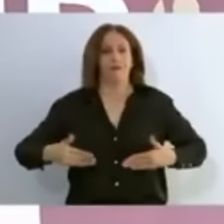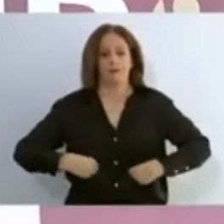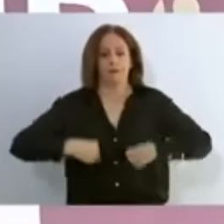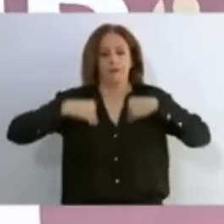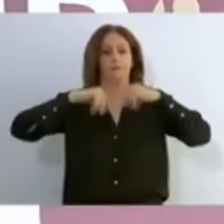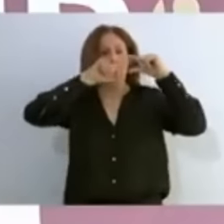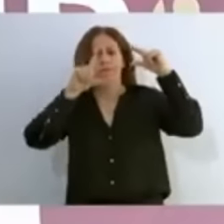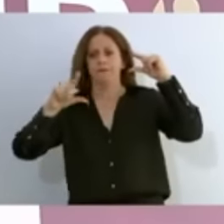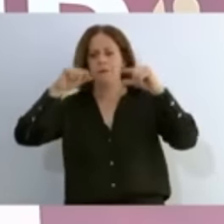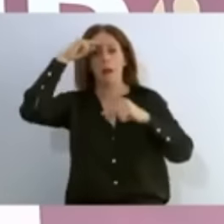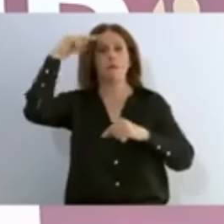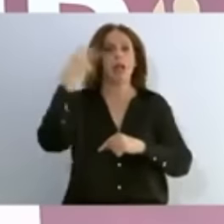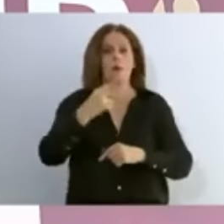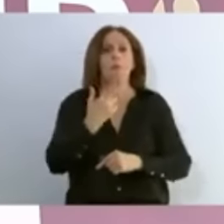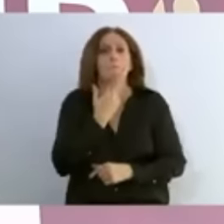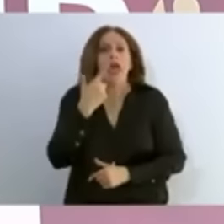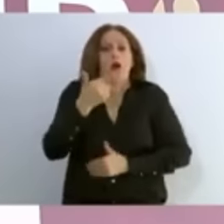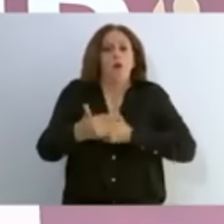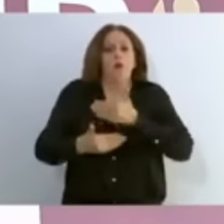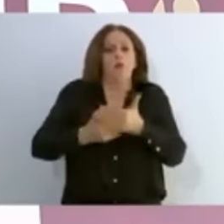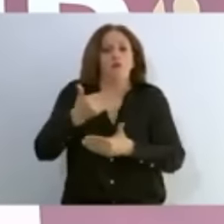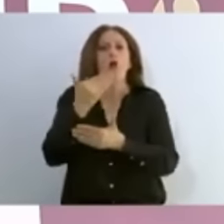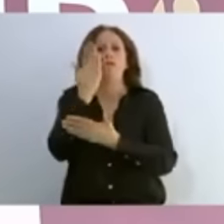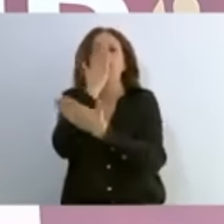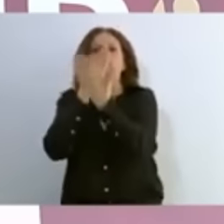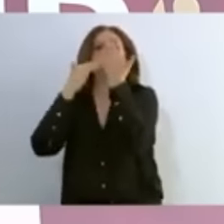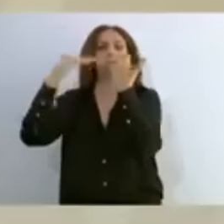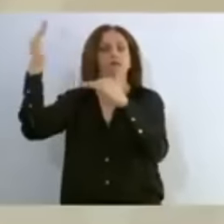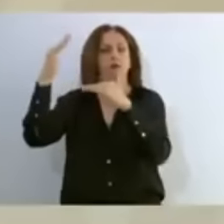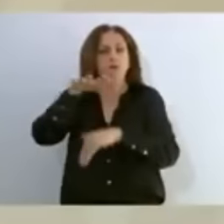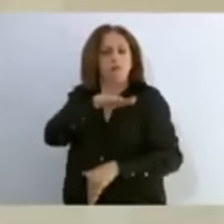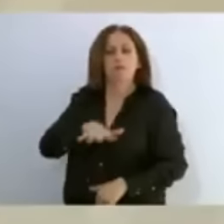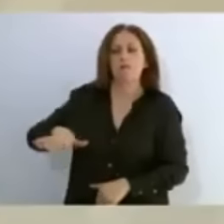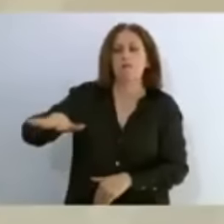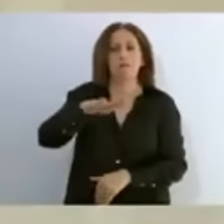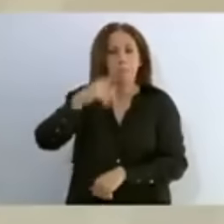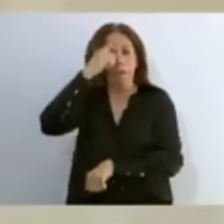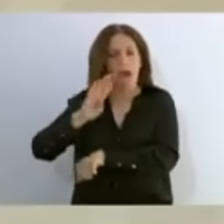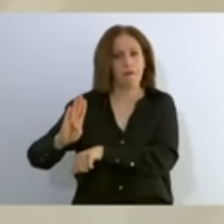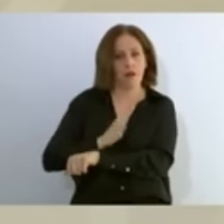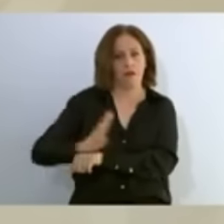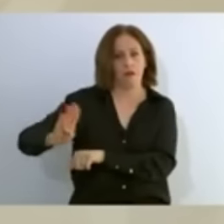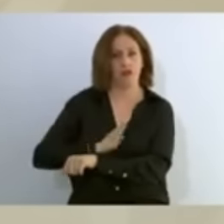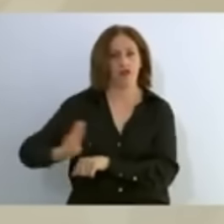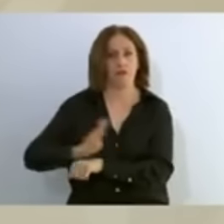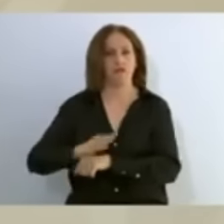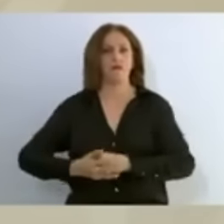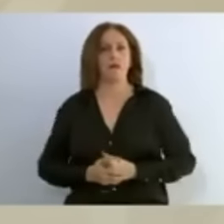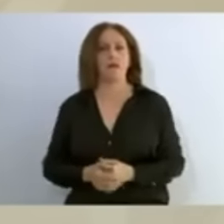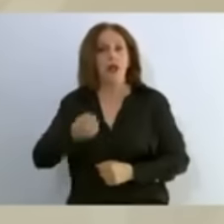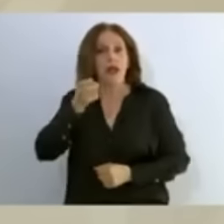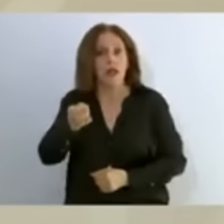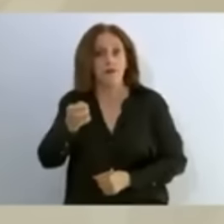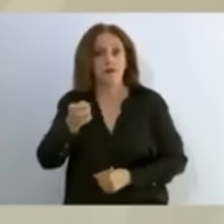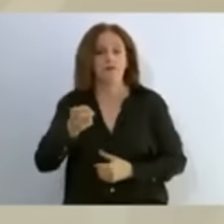tranquilidad y estabilidad que ha generado las condiciones para que haya prosperidad y bienestar para todos. Esto se refleja también